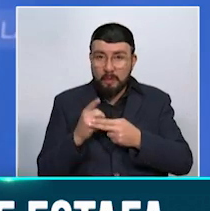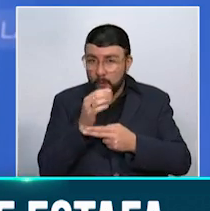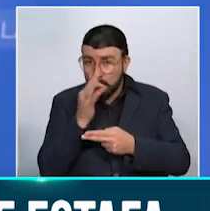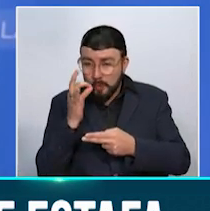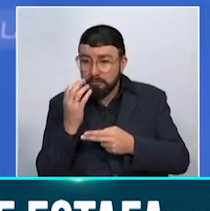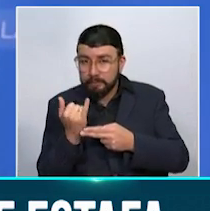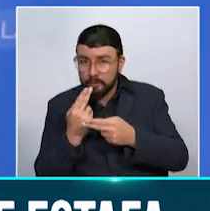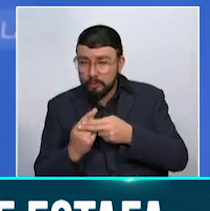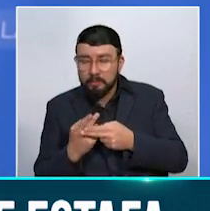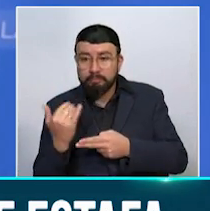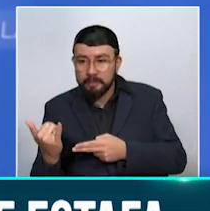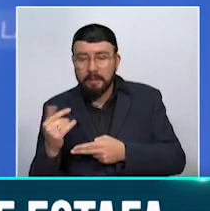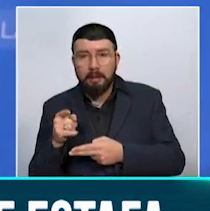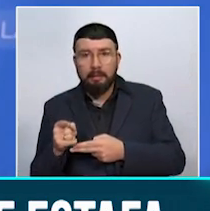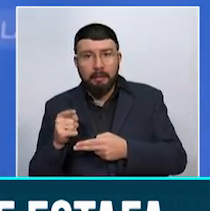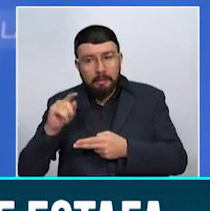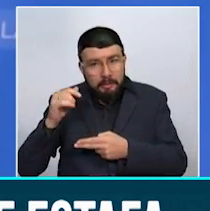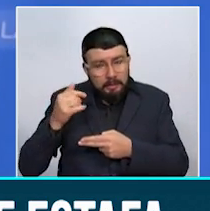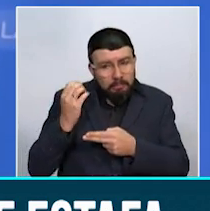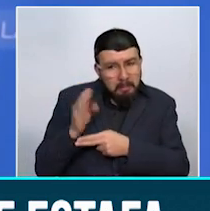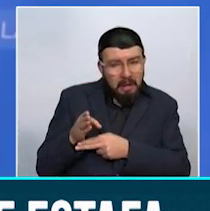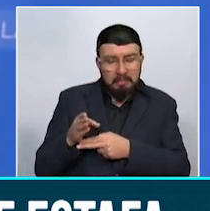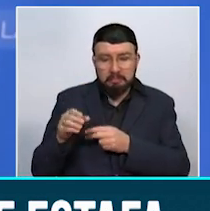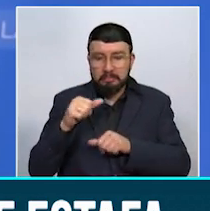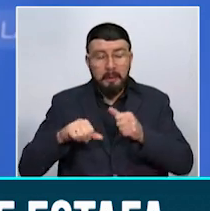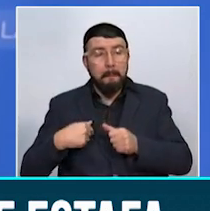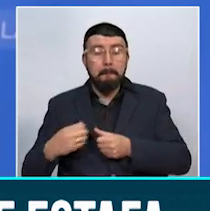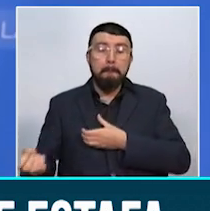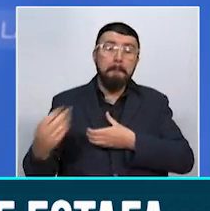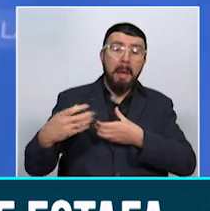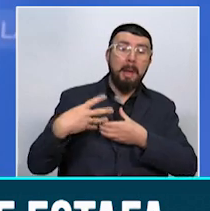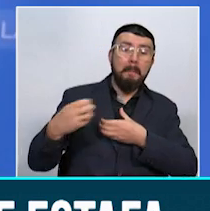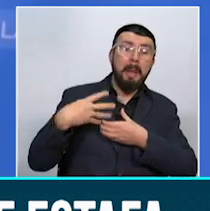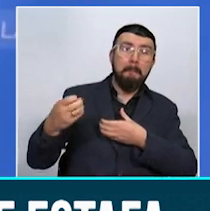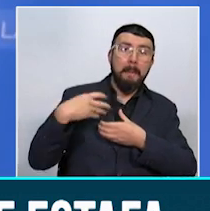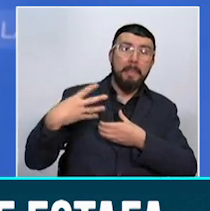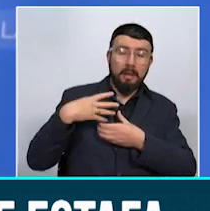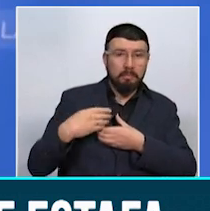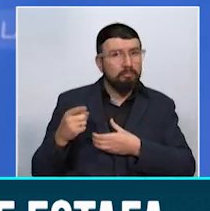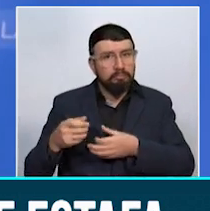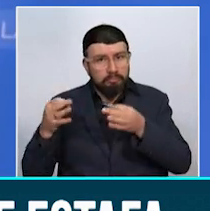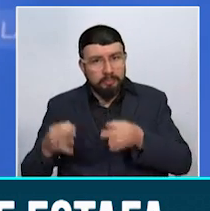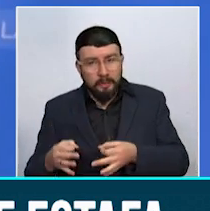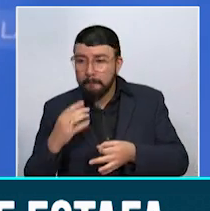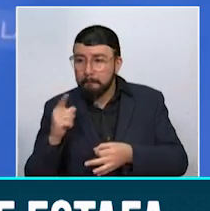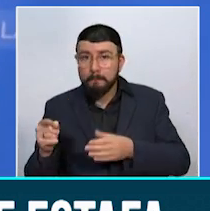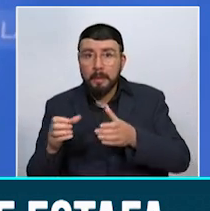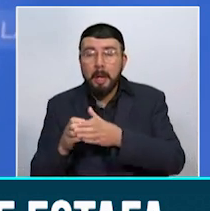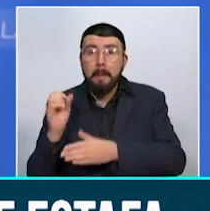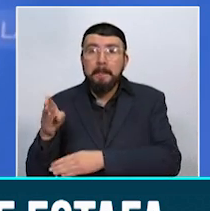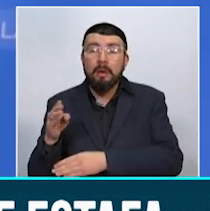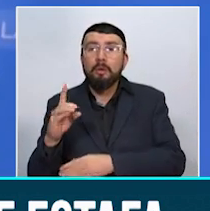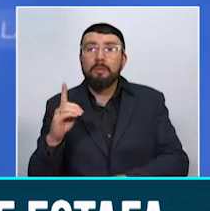de vivienda. Luego estos se hacían entonces validar a través del sistema financiero para